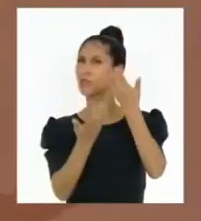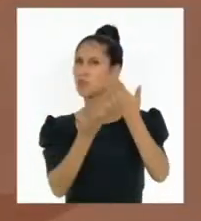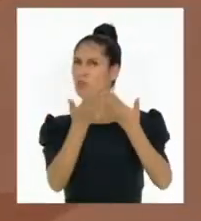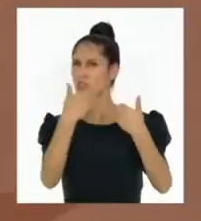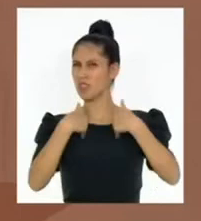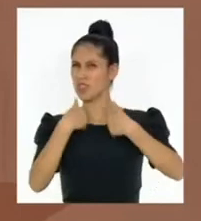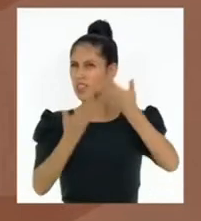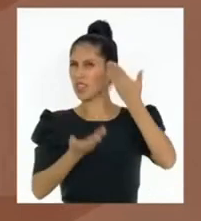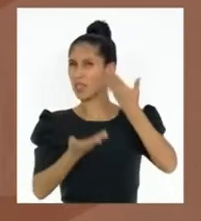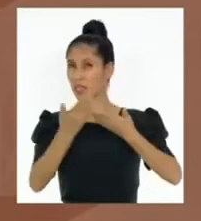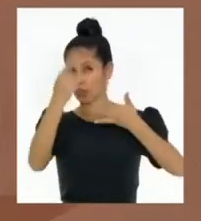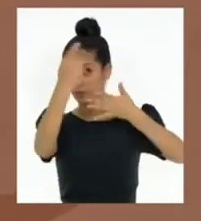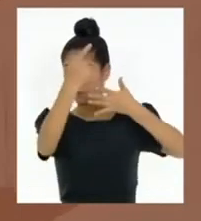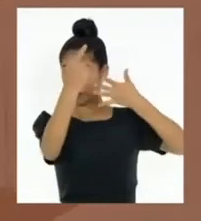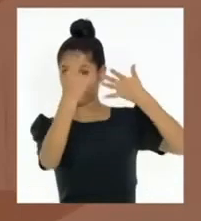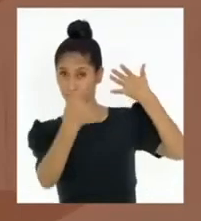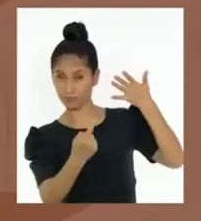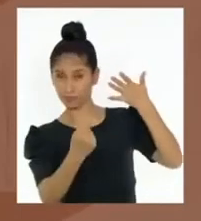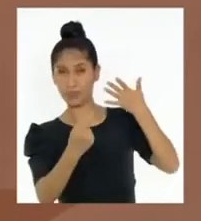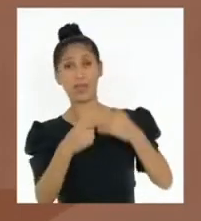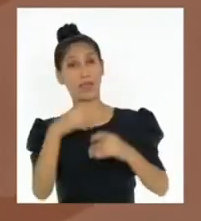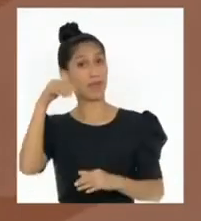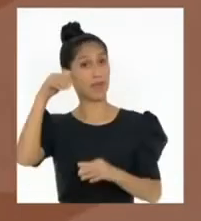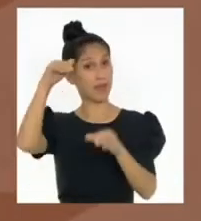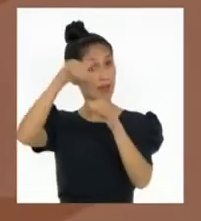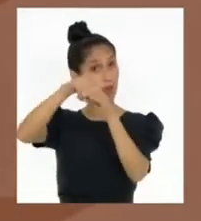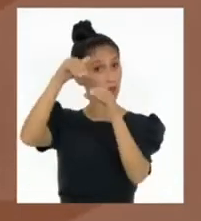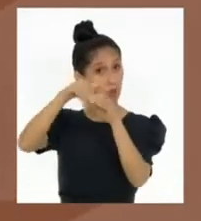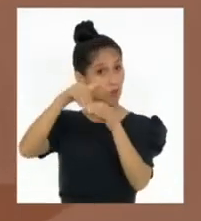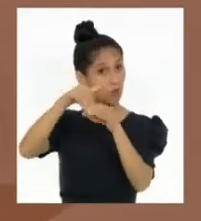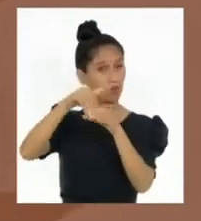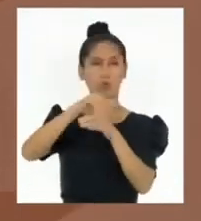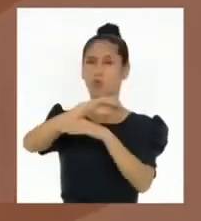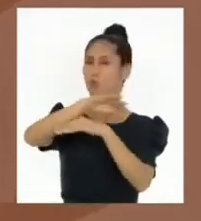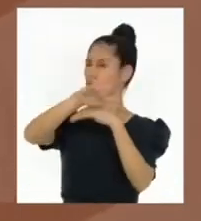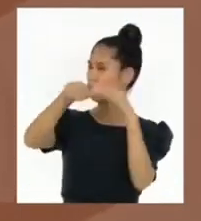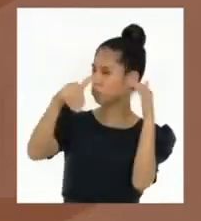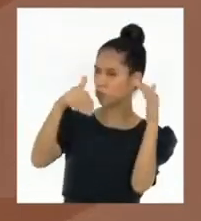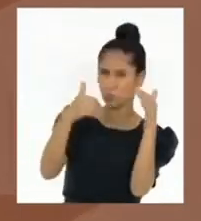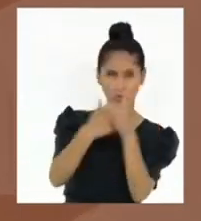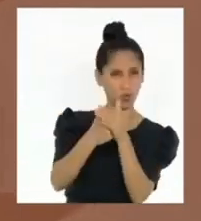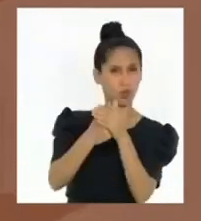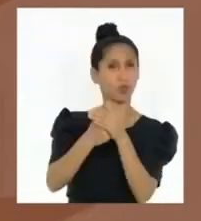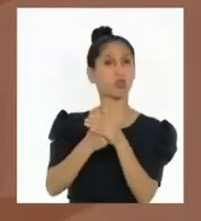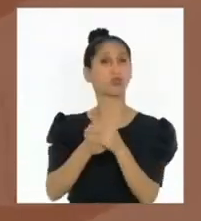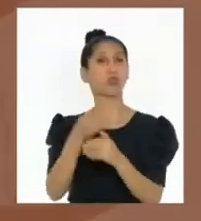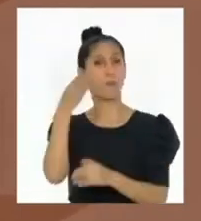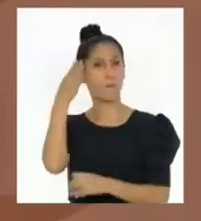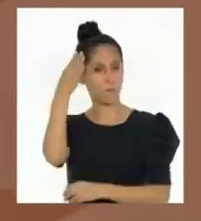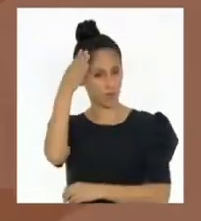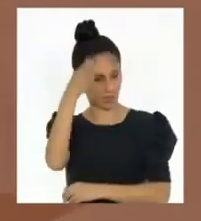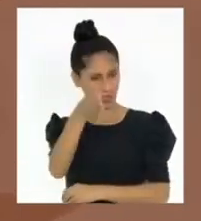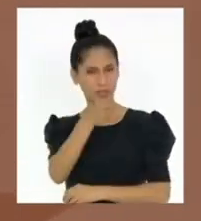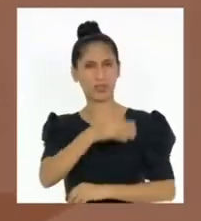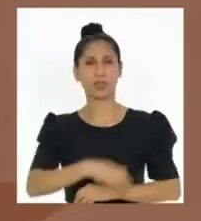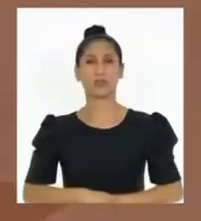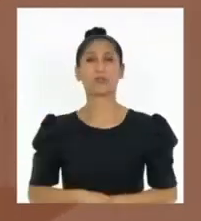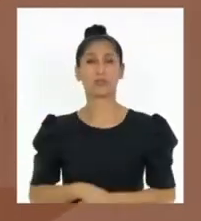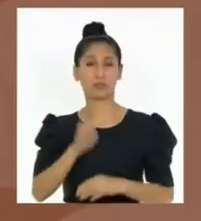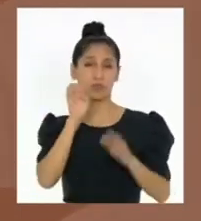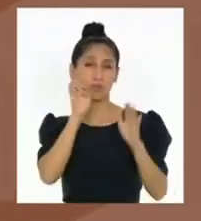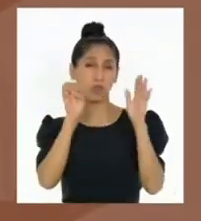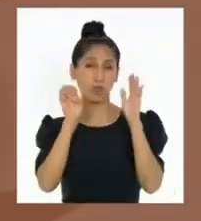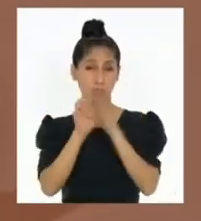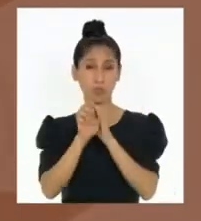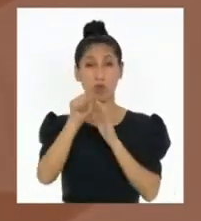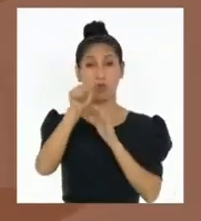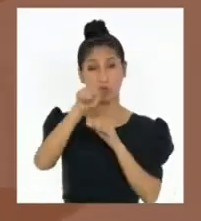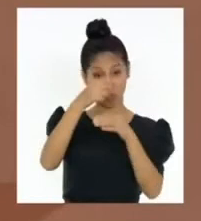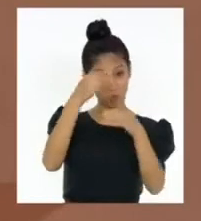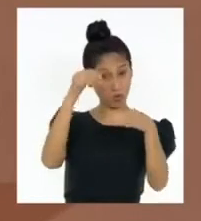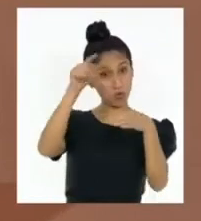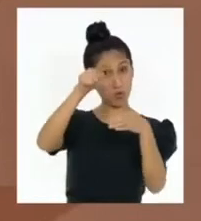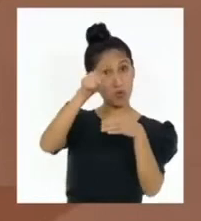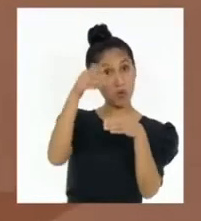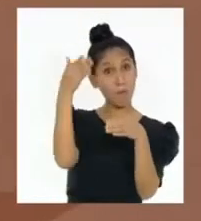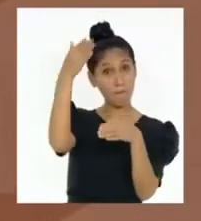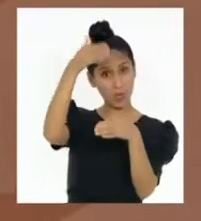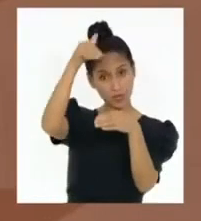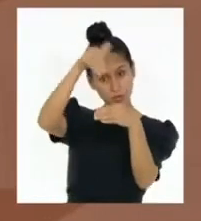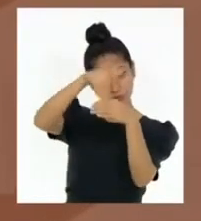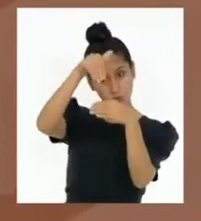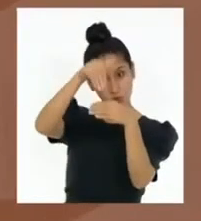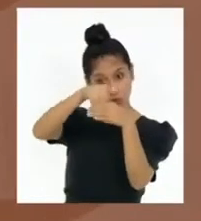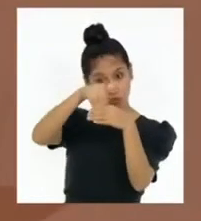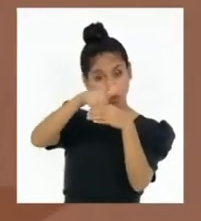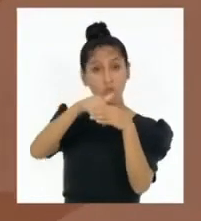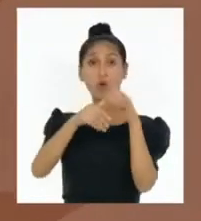Es igual para todos. Es decir, ningún voto vale más que otro. No interesa nuestra condición social,